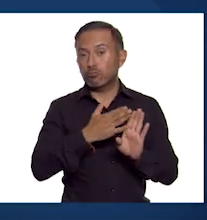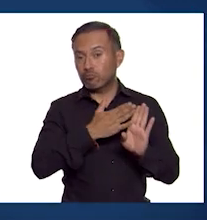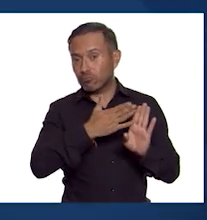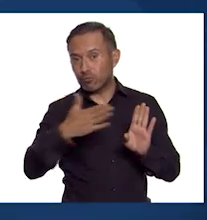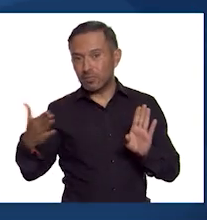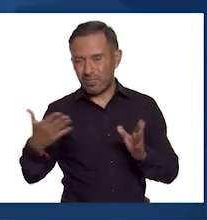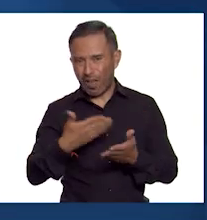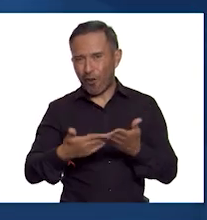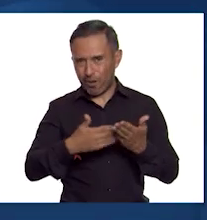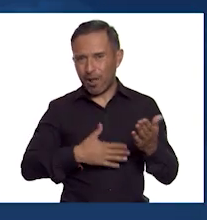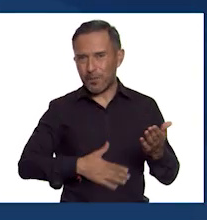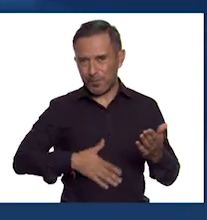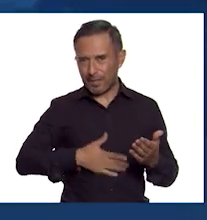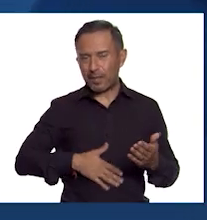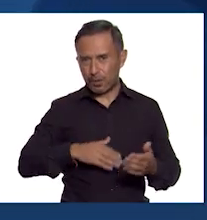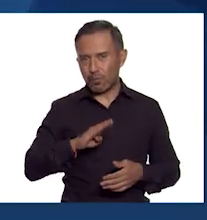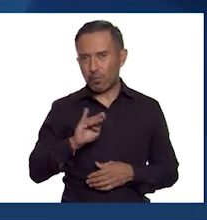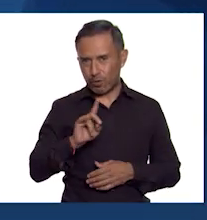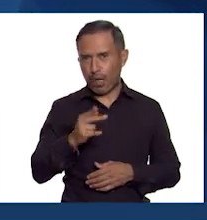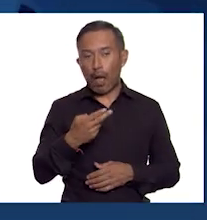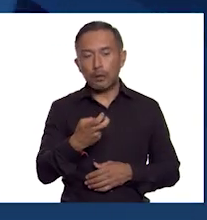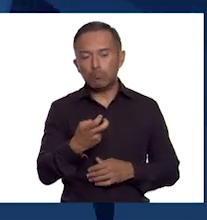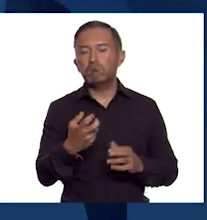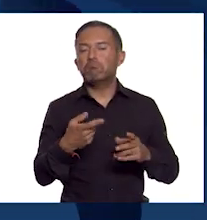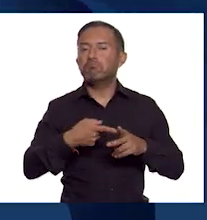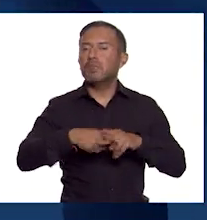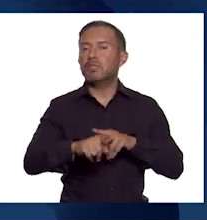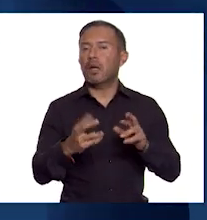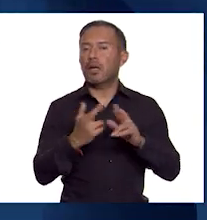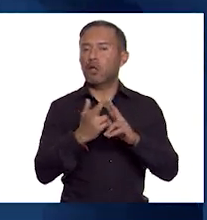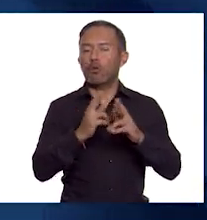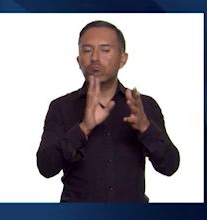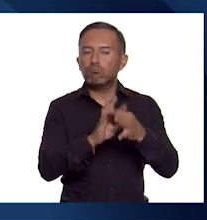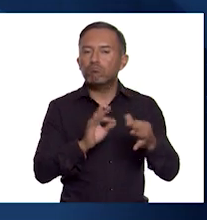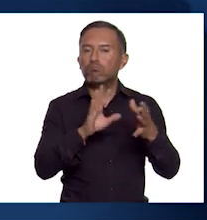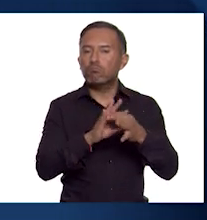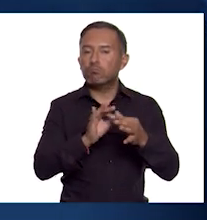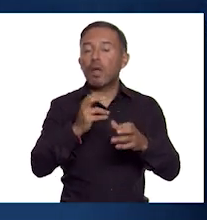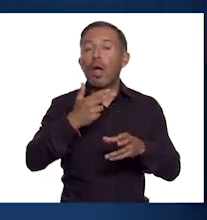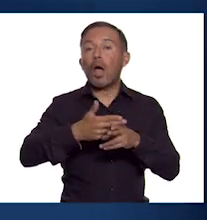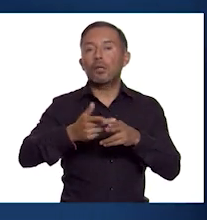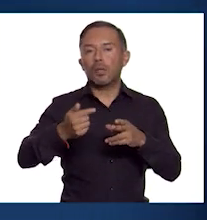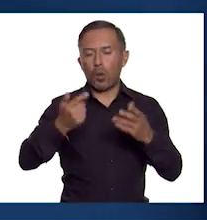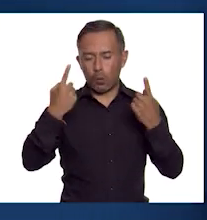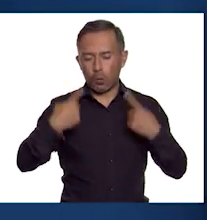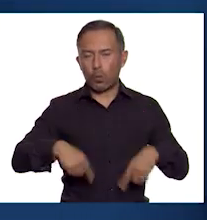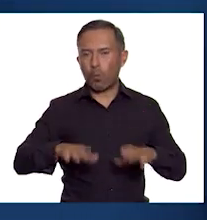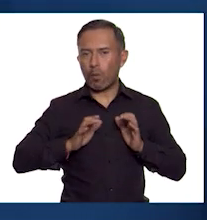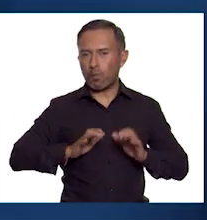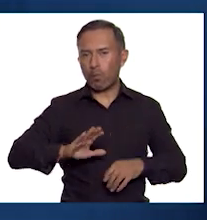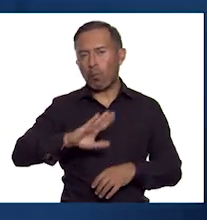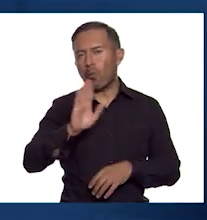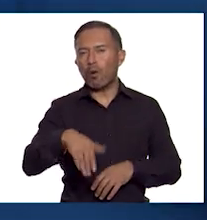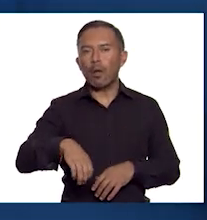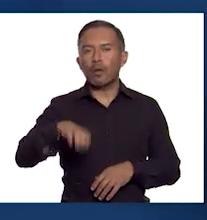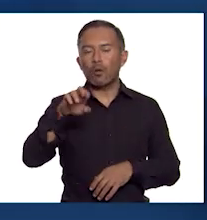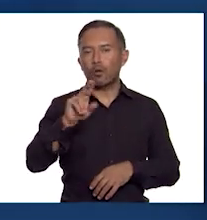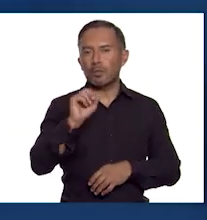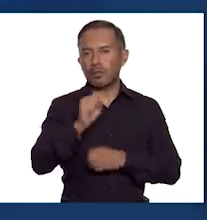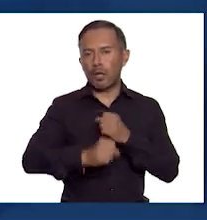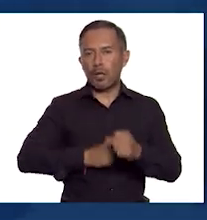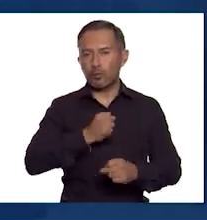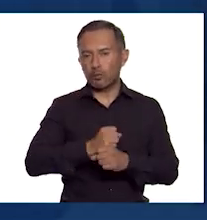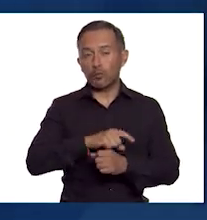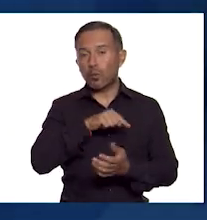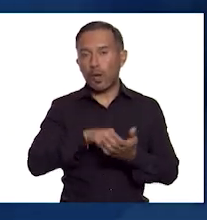ahora Buda Shakyamuni se dedica a impartir estas enseñanzas hasta la muerte de su cuerpo físico a los 80 años en Kushinagar,